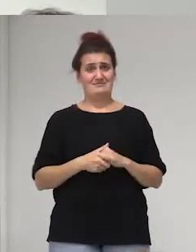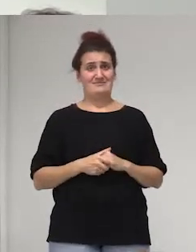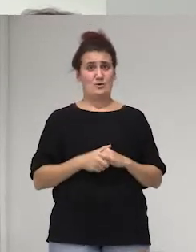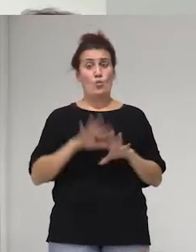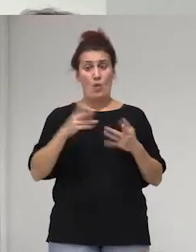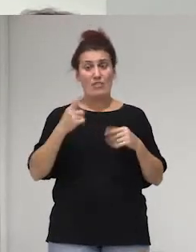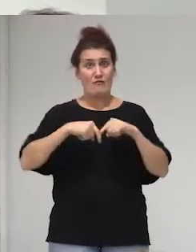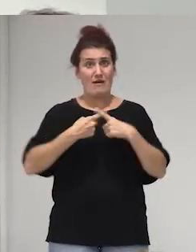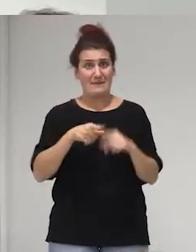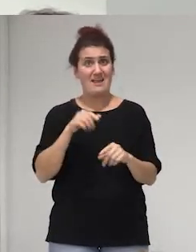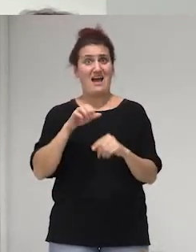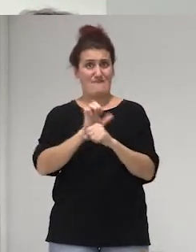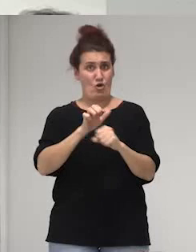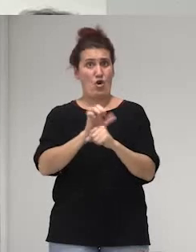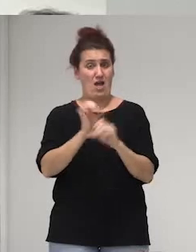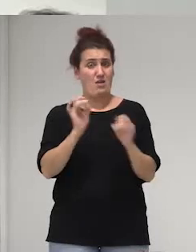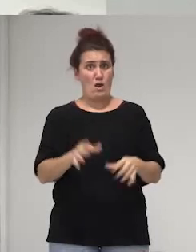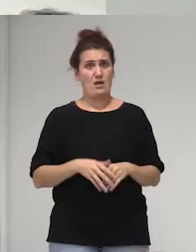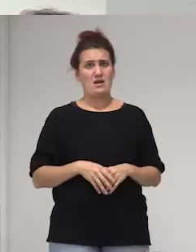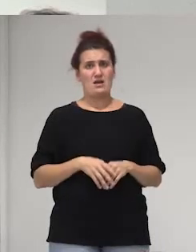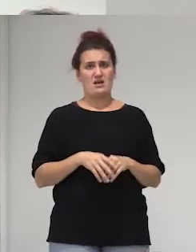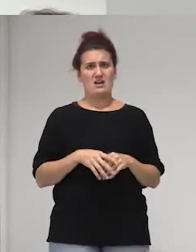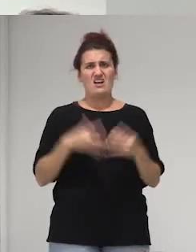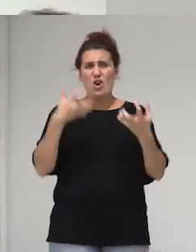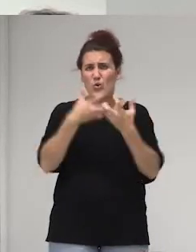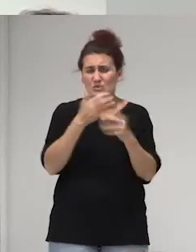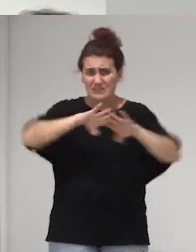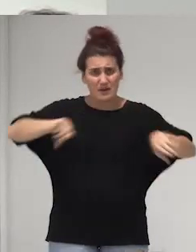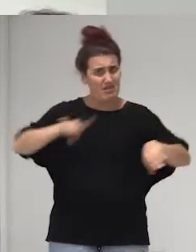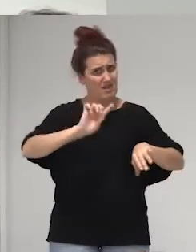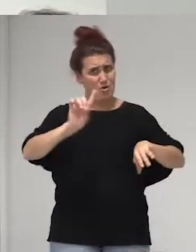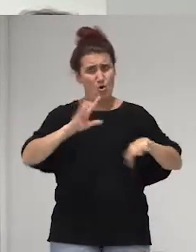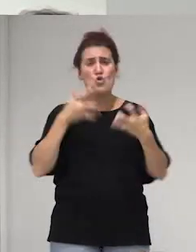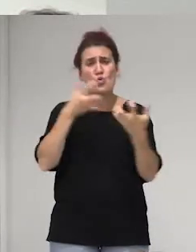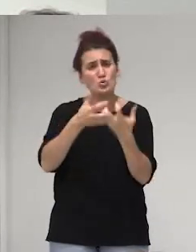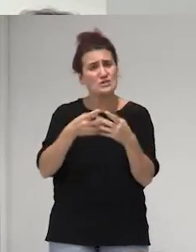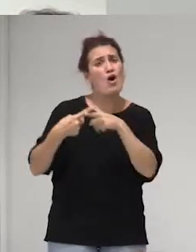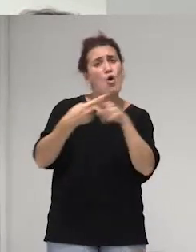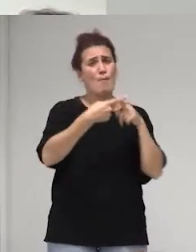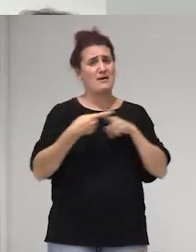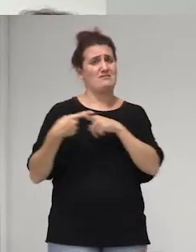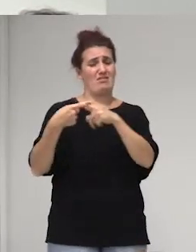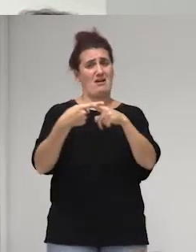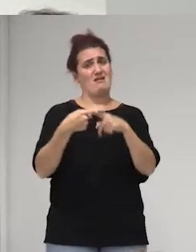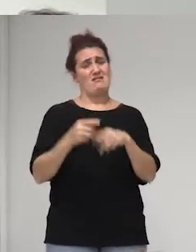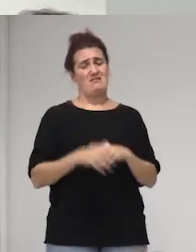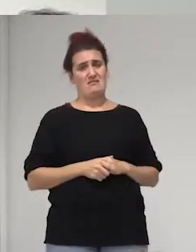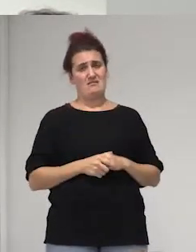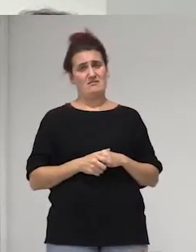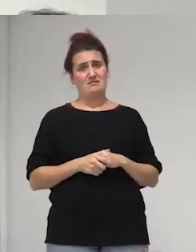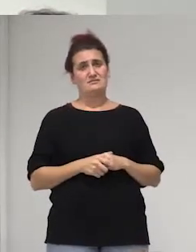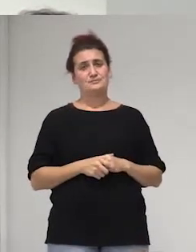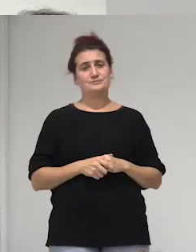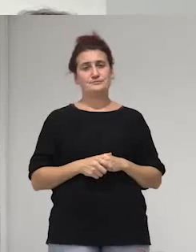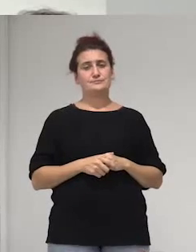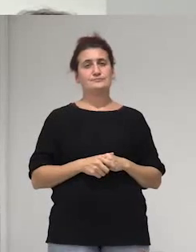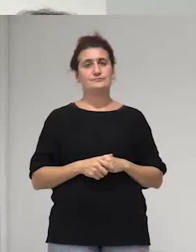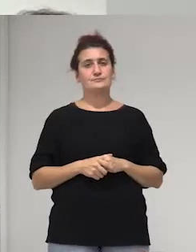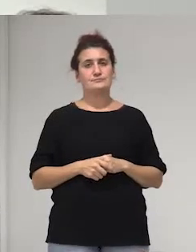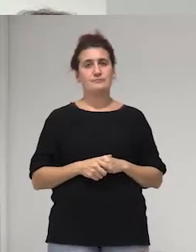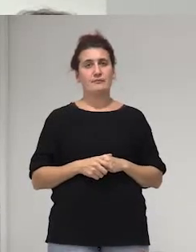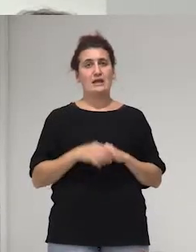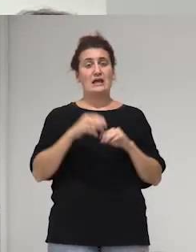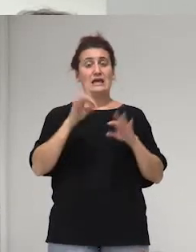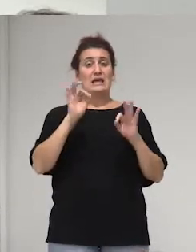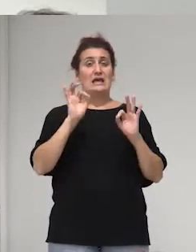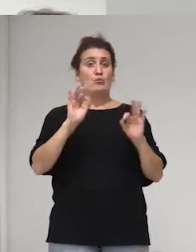no es una lucha separada es una lucha compartida y y bueno me voy a cerrar con